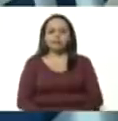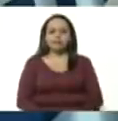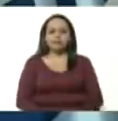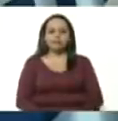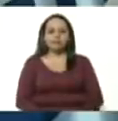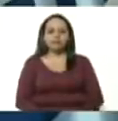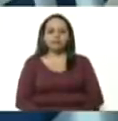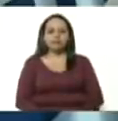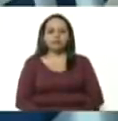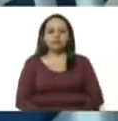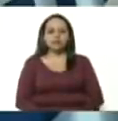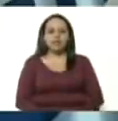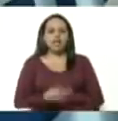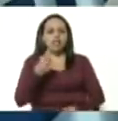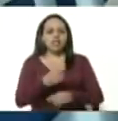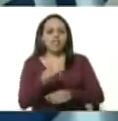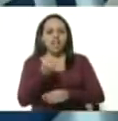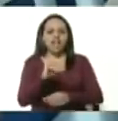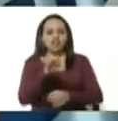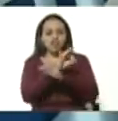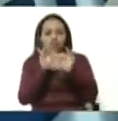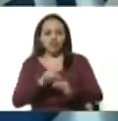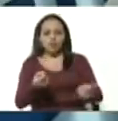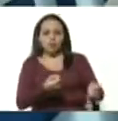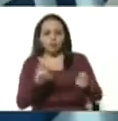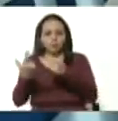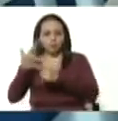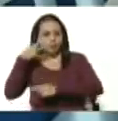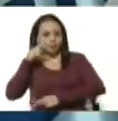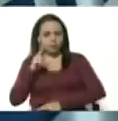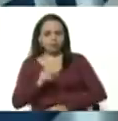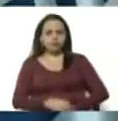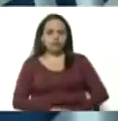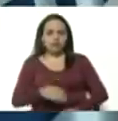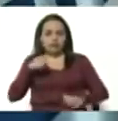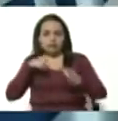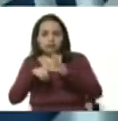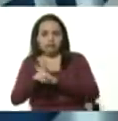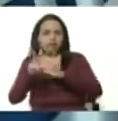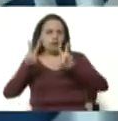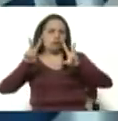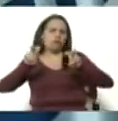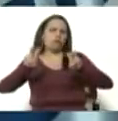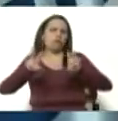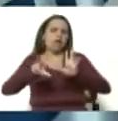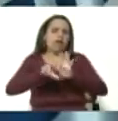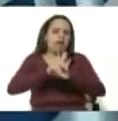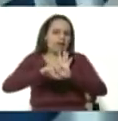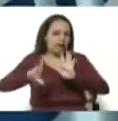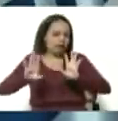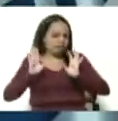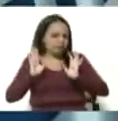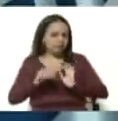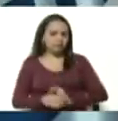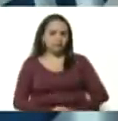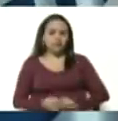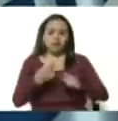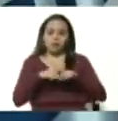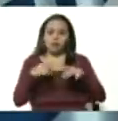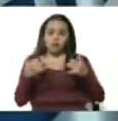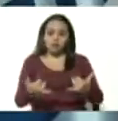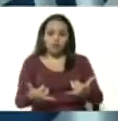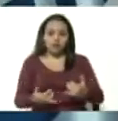tenían que ser trasladados de esa manera los que ingresaron entre comillas de manera supuestamente legal pero ya los